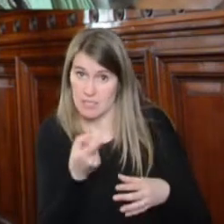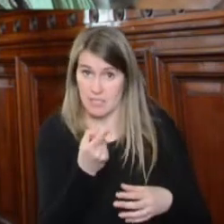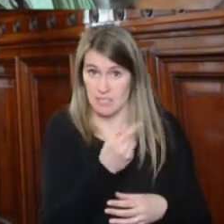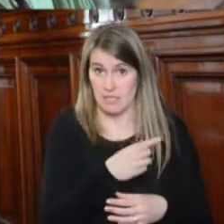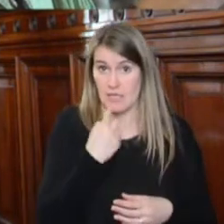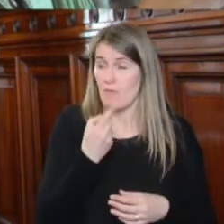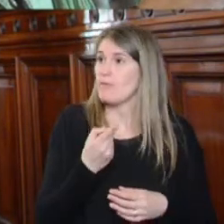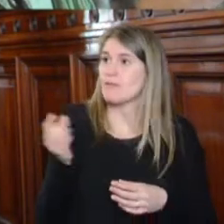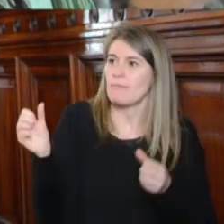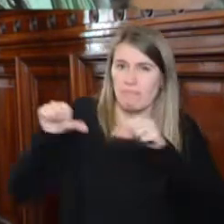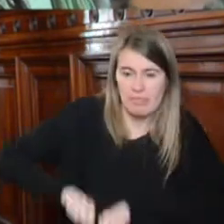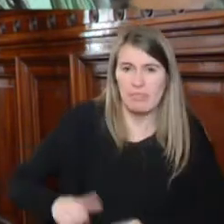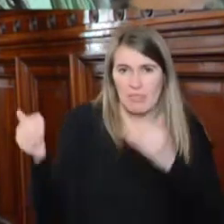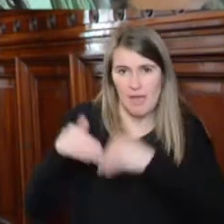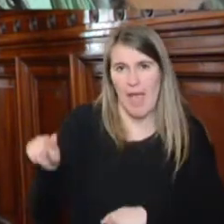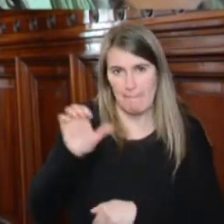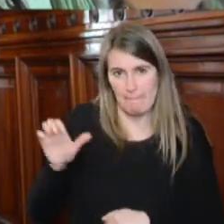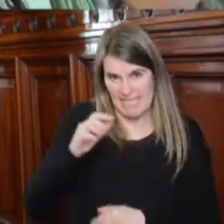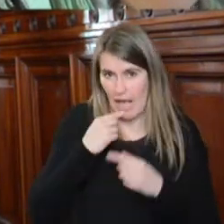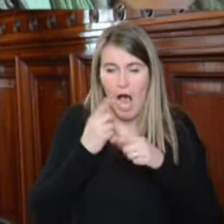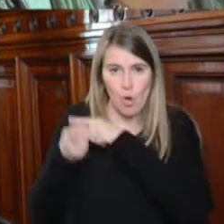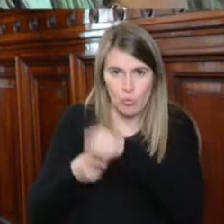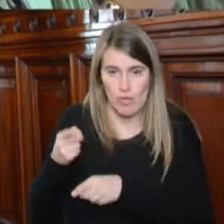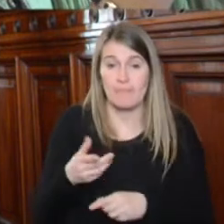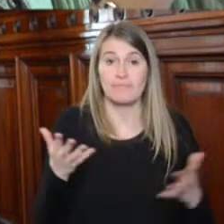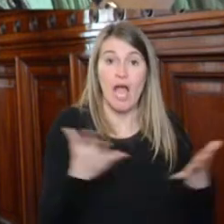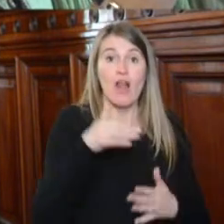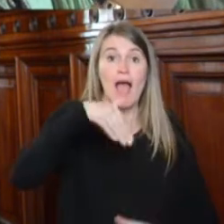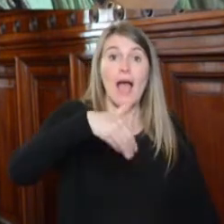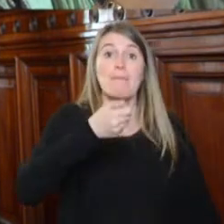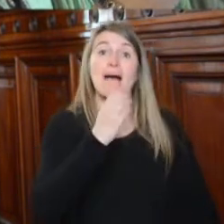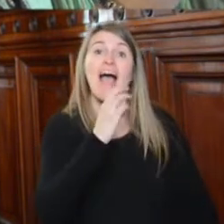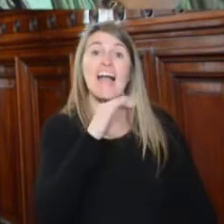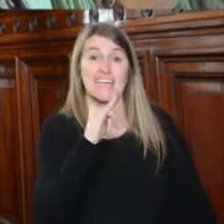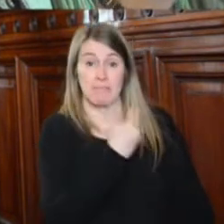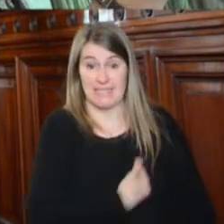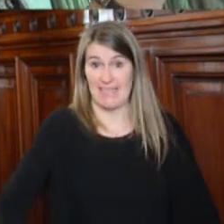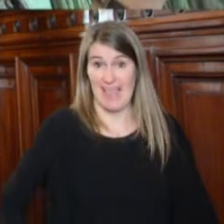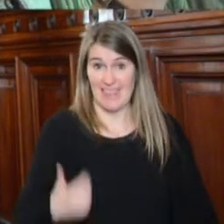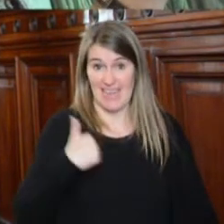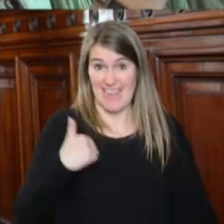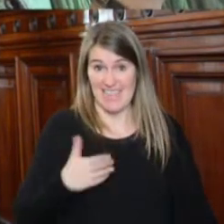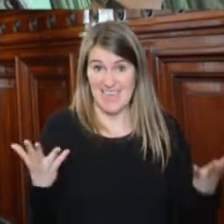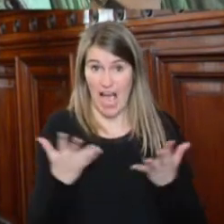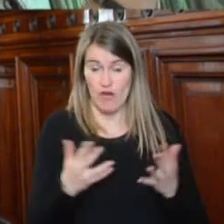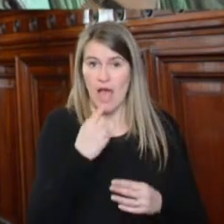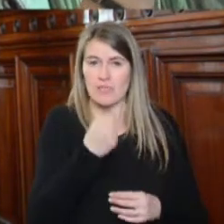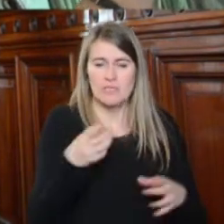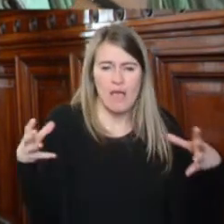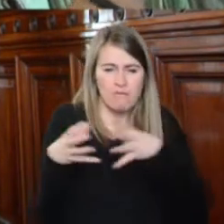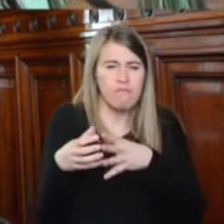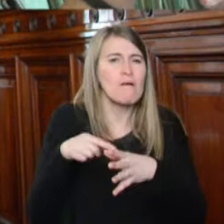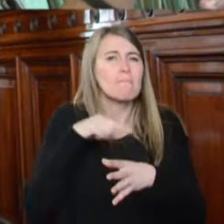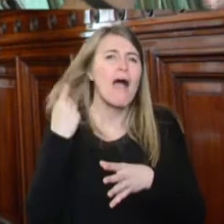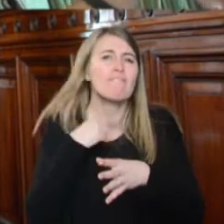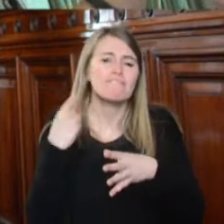quiebra a las empresas. En junio de este año, en la Bolsa de Comercio, el presidente Macri expresó su preocupación por la mafia de la industria del juicio que